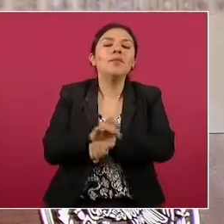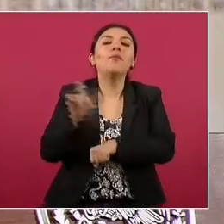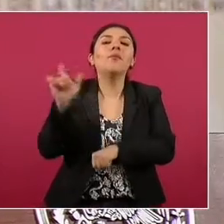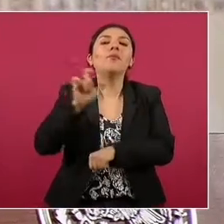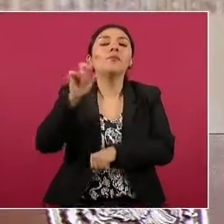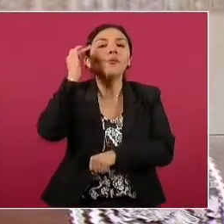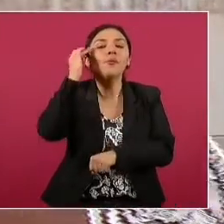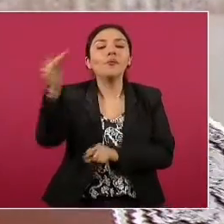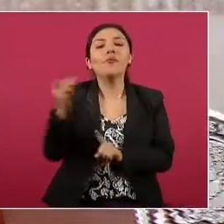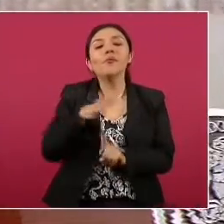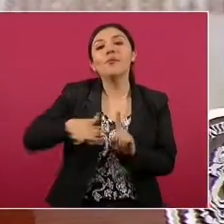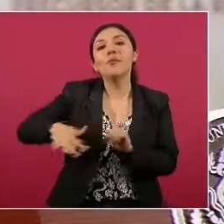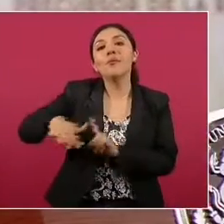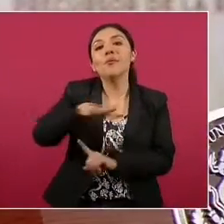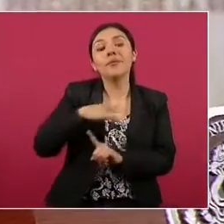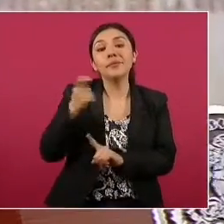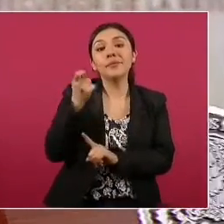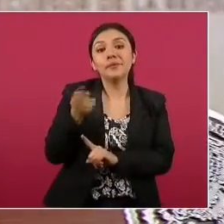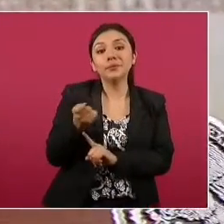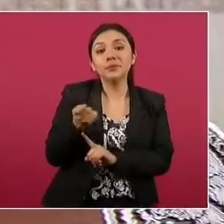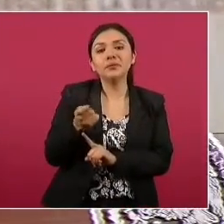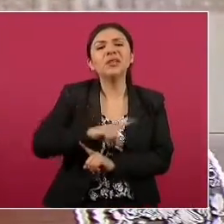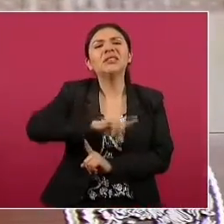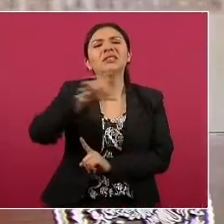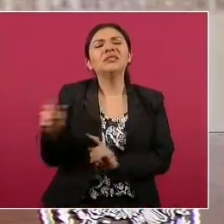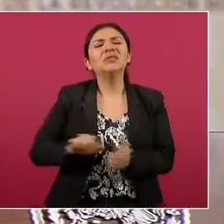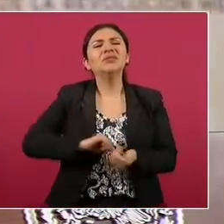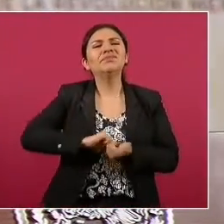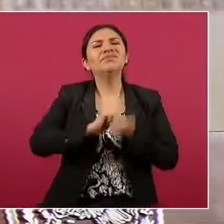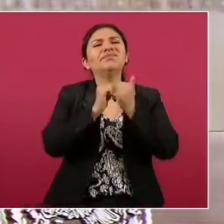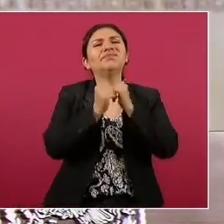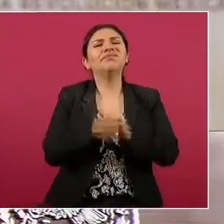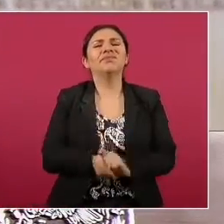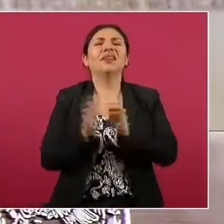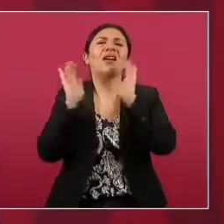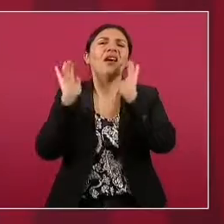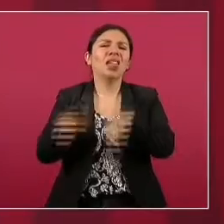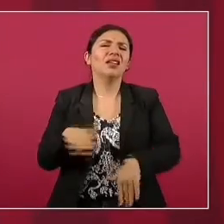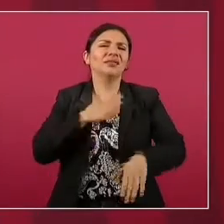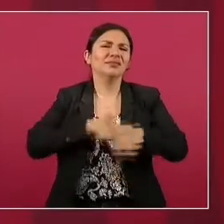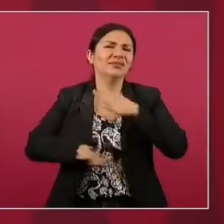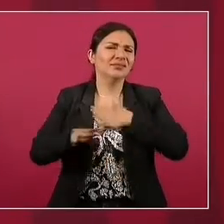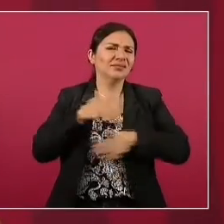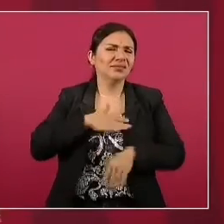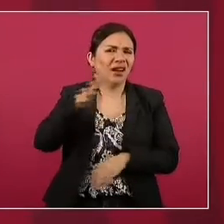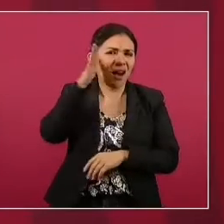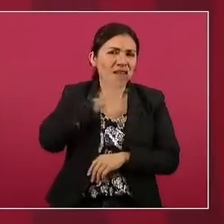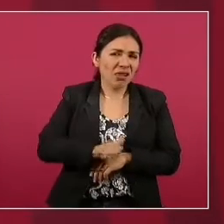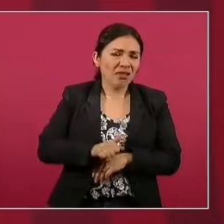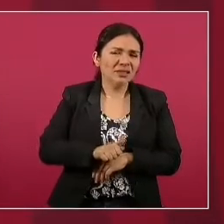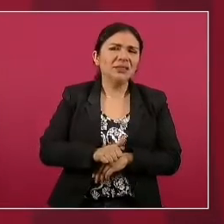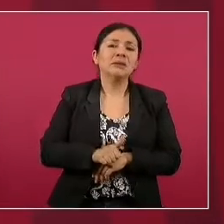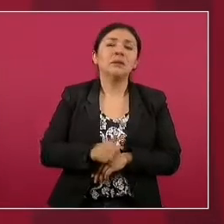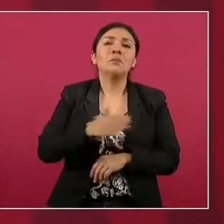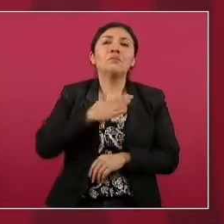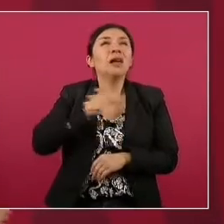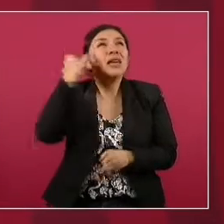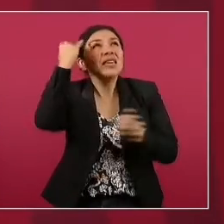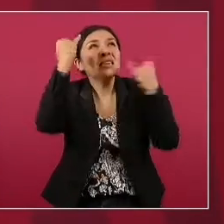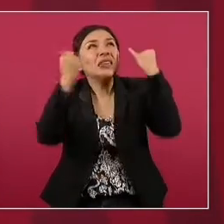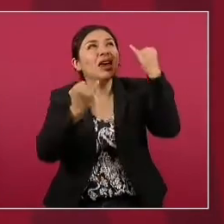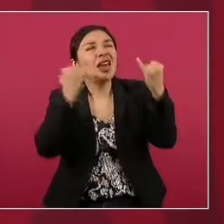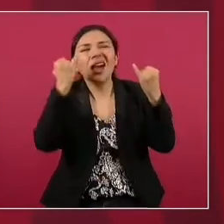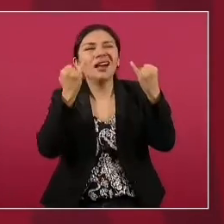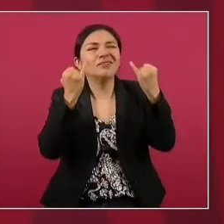tiempo y se cansan y abandonan sus convicciones